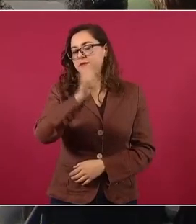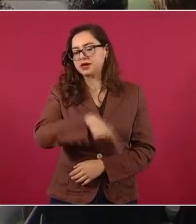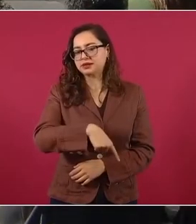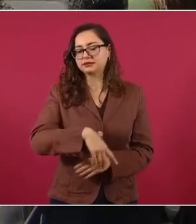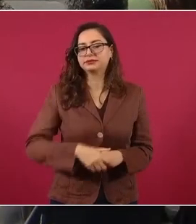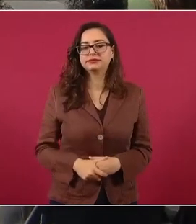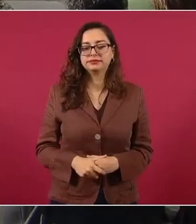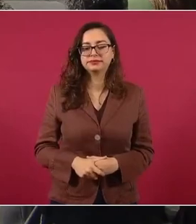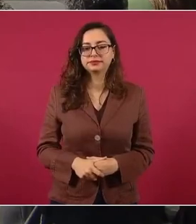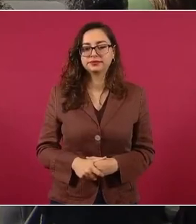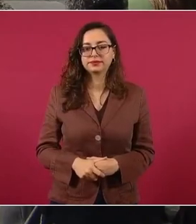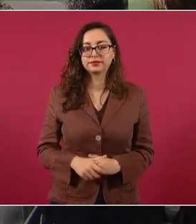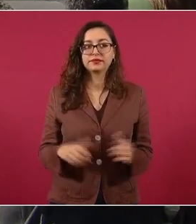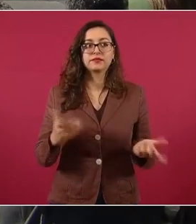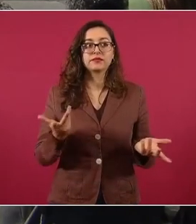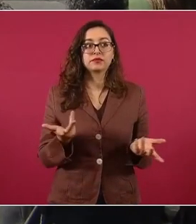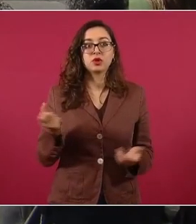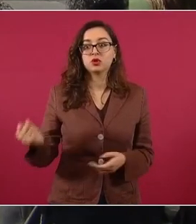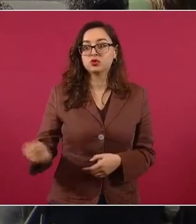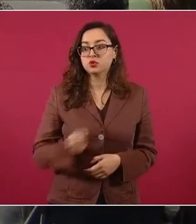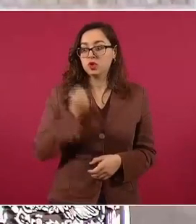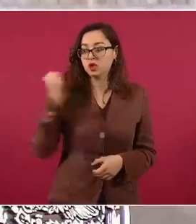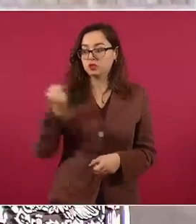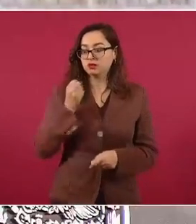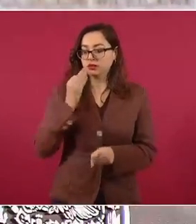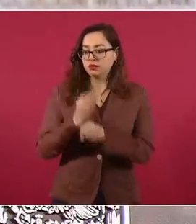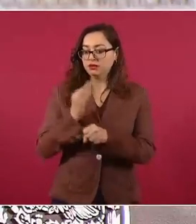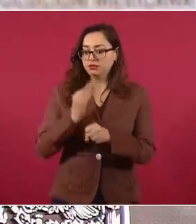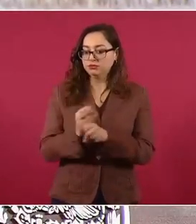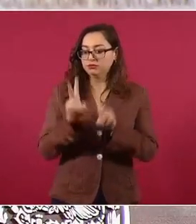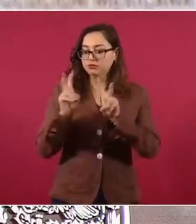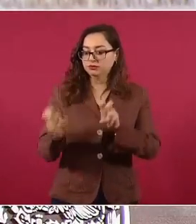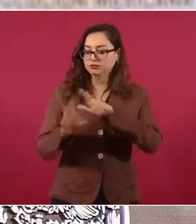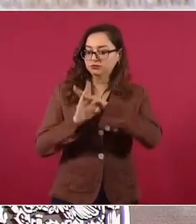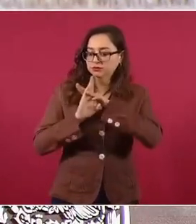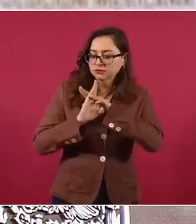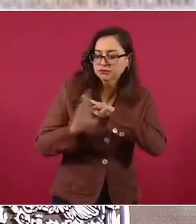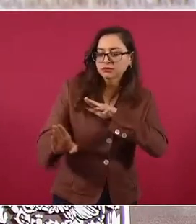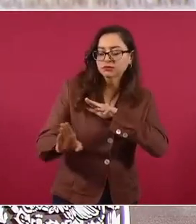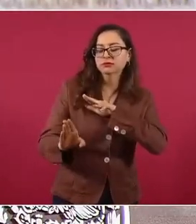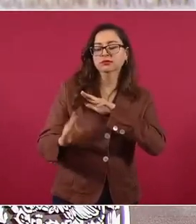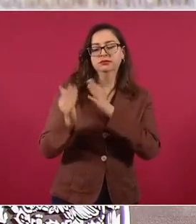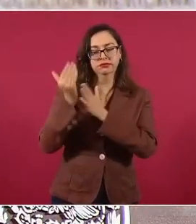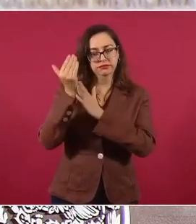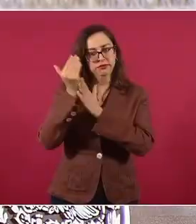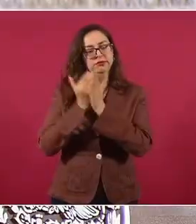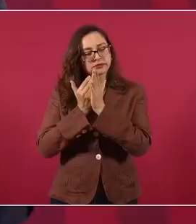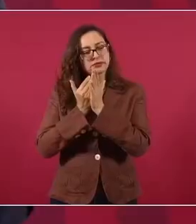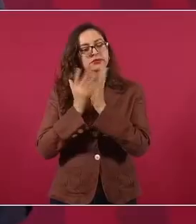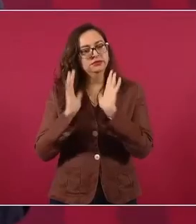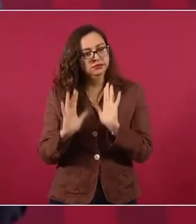Afortunadamente, ahora lo migratorio y lo que más nos importa,